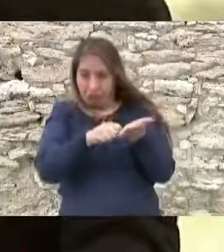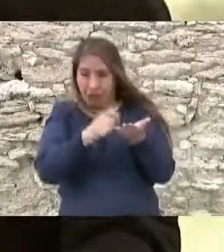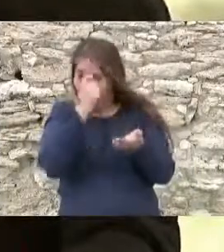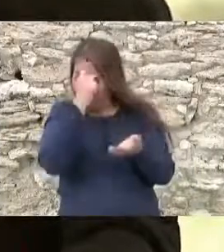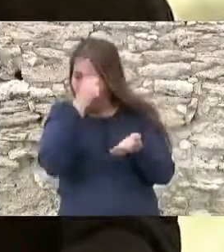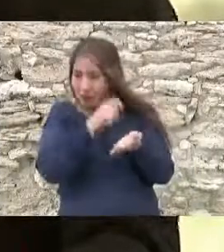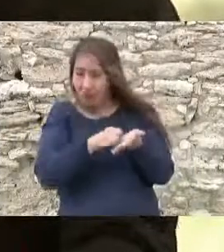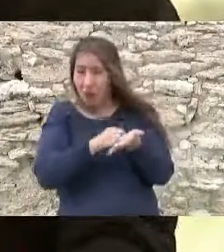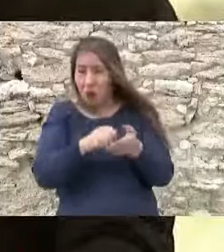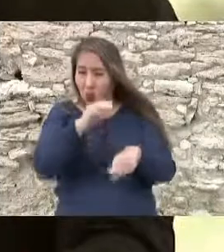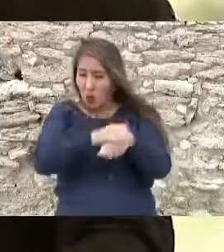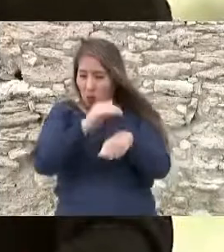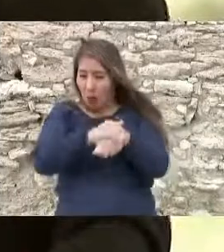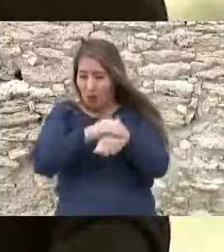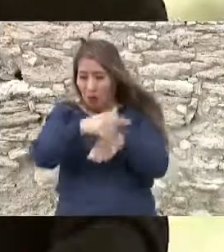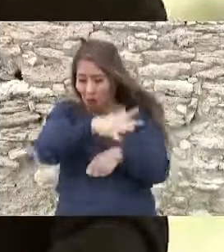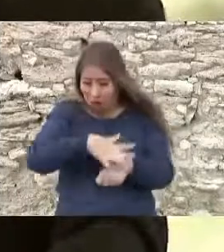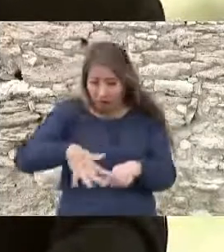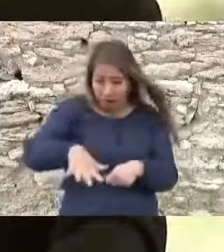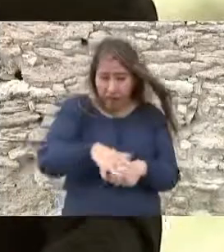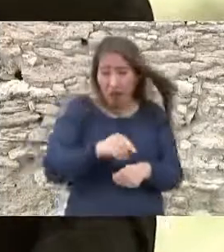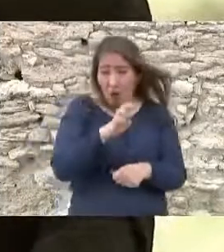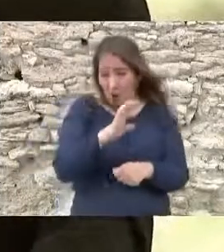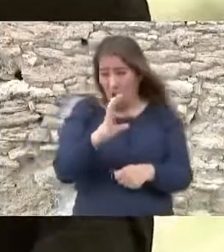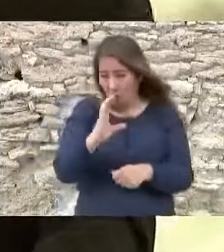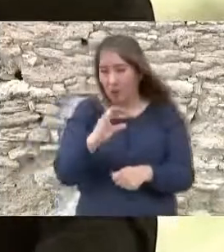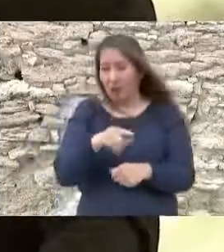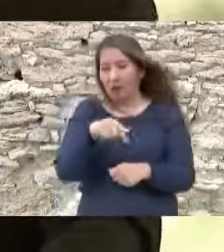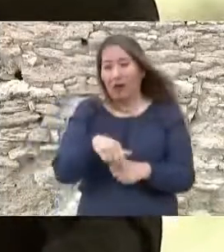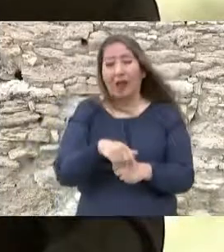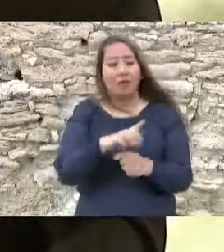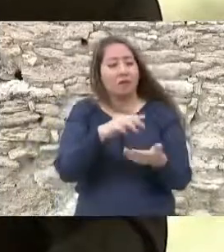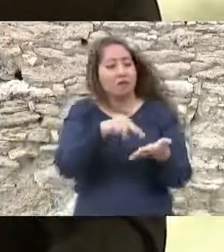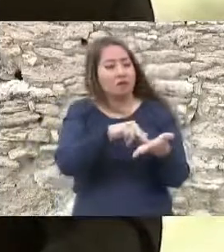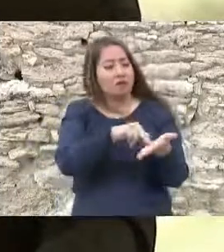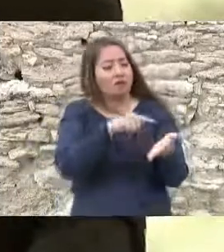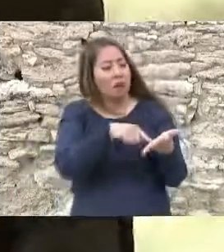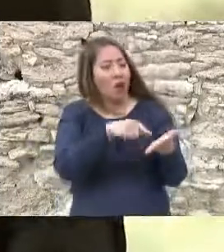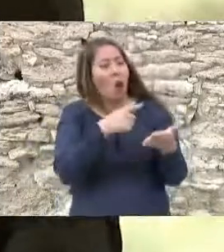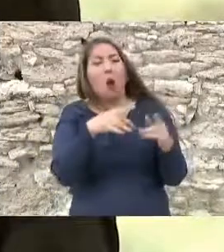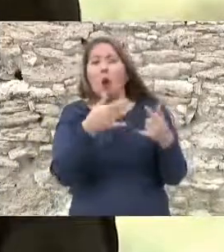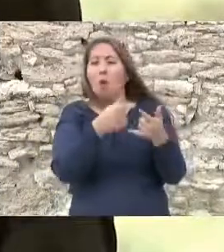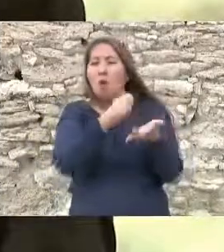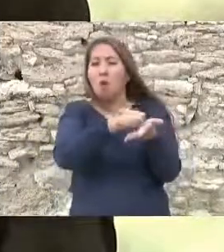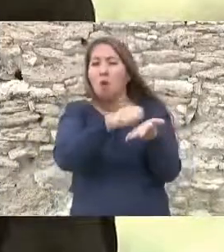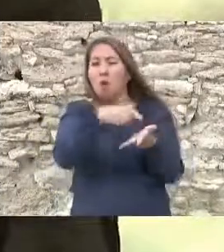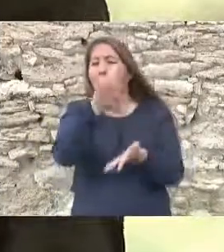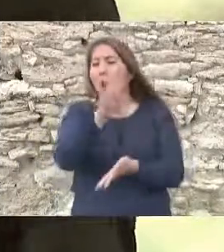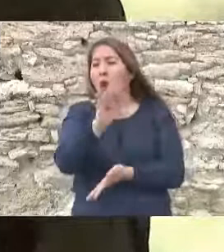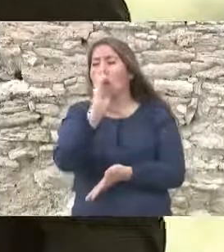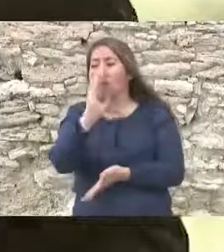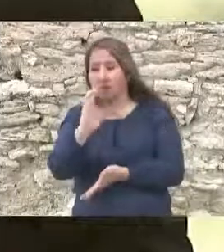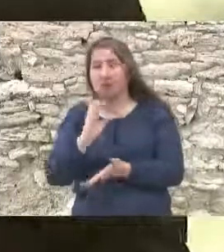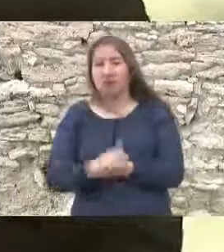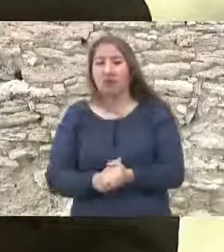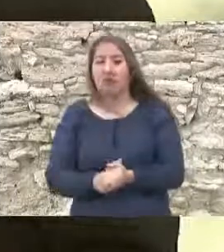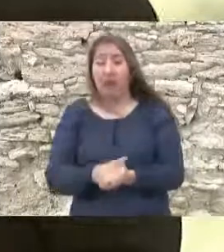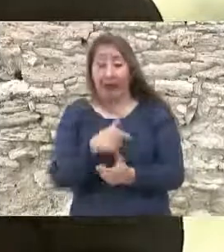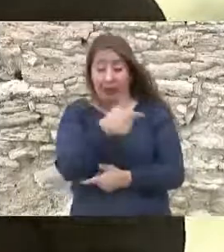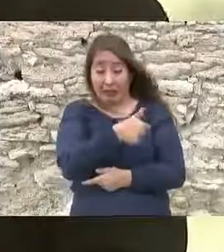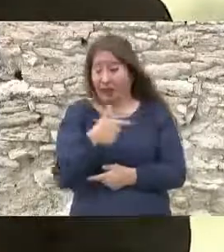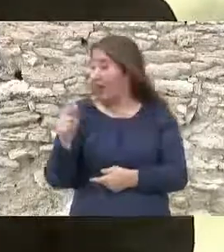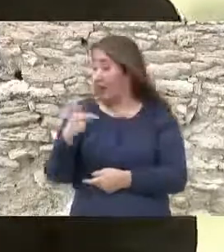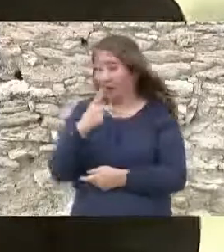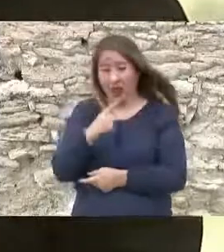quien ha sido un gran amigo de la comunidad cultural coahuilense, registra este notable acontecimiento de Cuatro Ciénagas. Esta